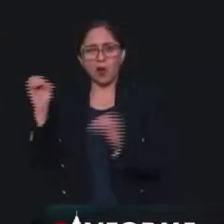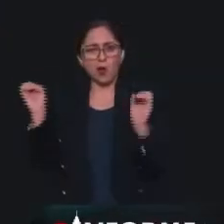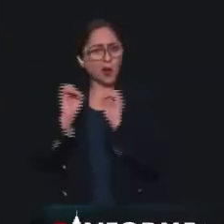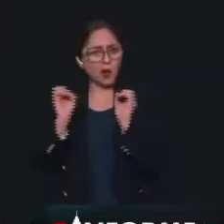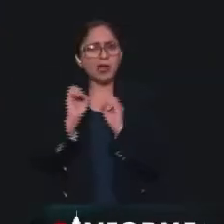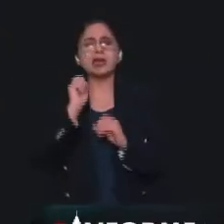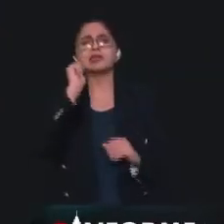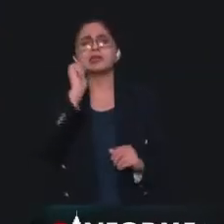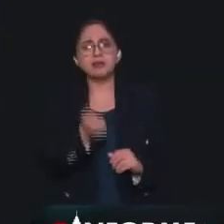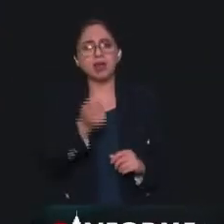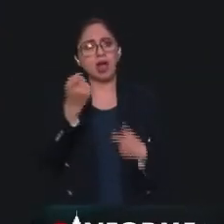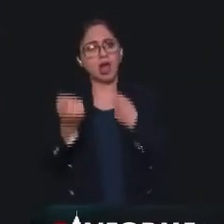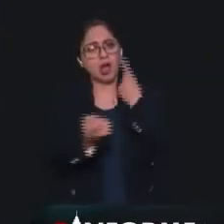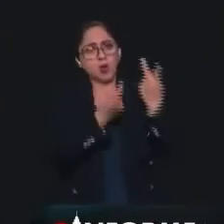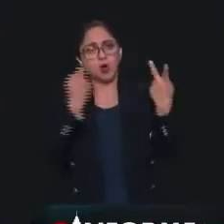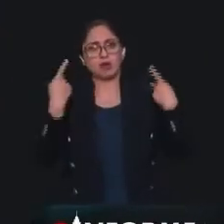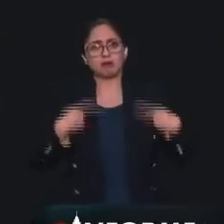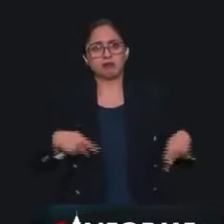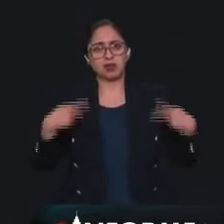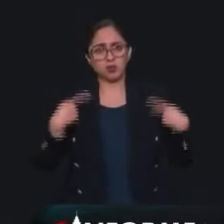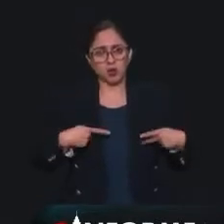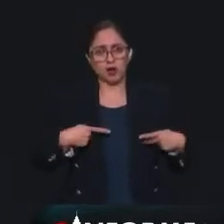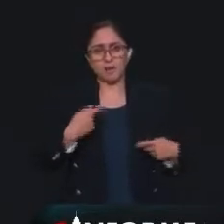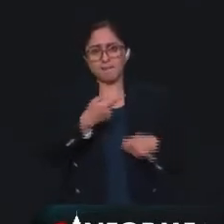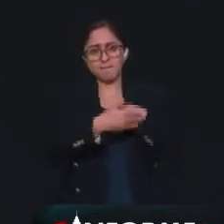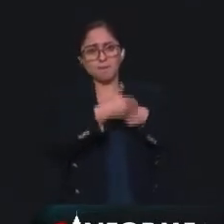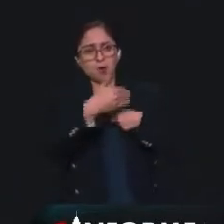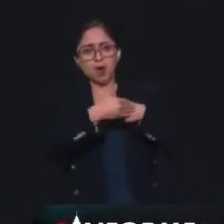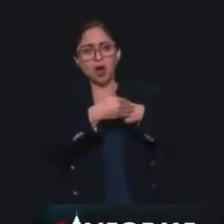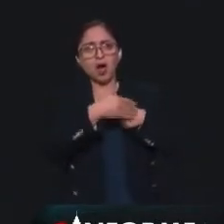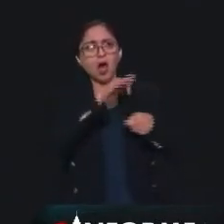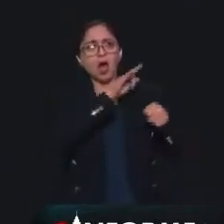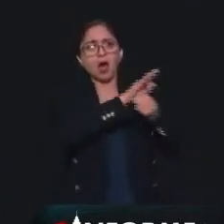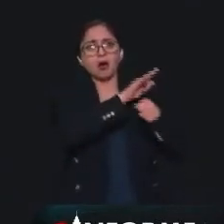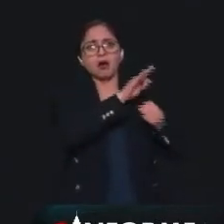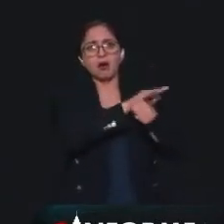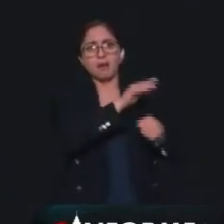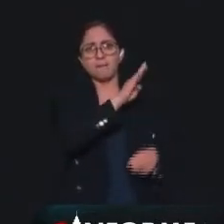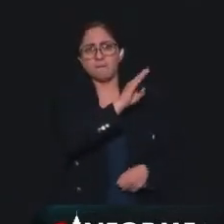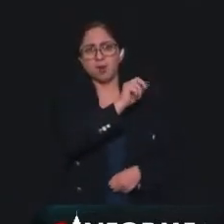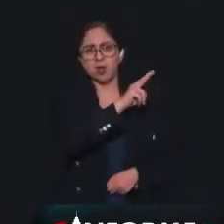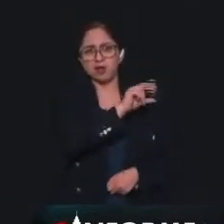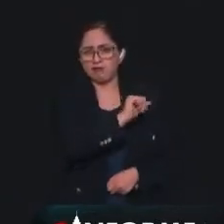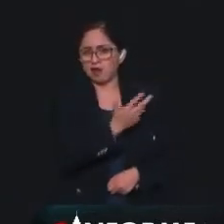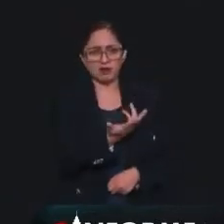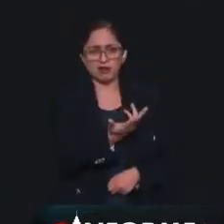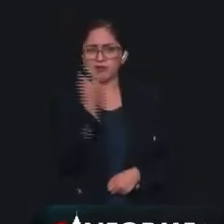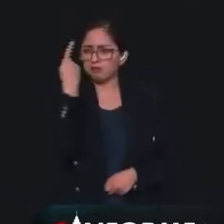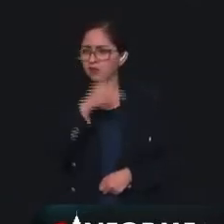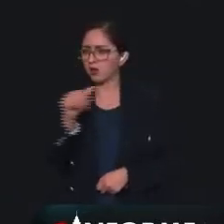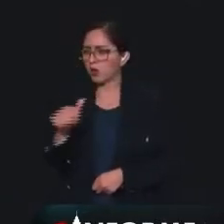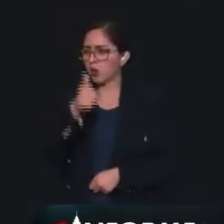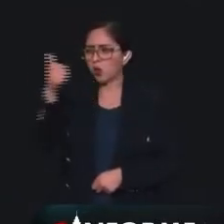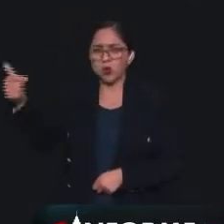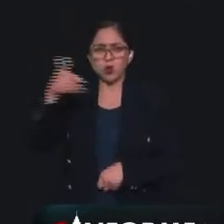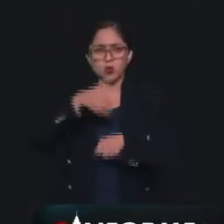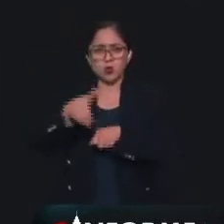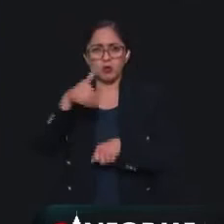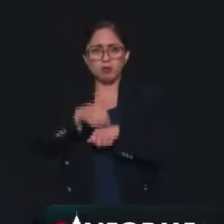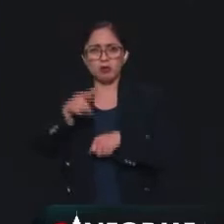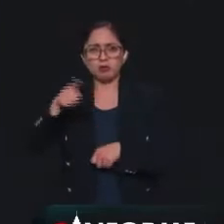muy poca gente real apoyando el golpe en Bolivia, pero estos bots, utilizando esta vulnerabilidad de las redes sociales, estos algoritmos,